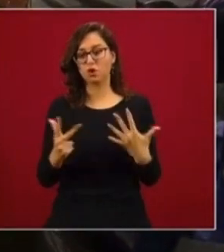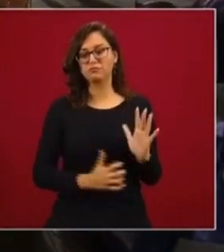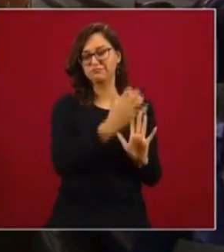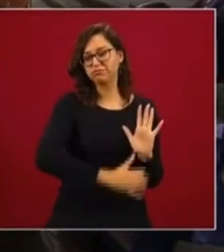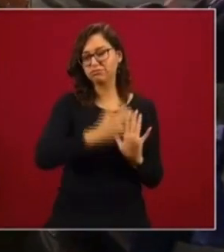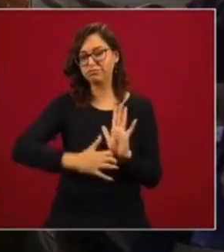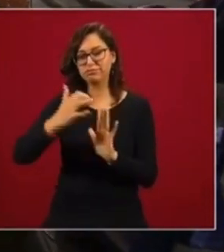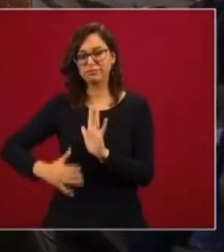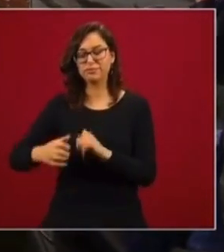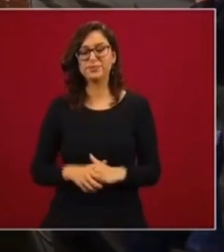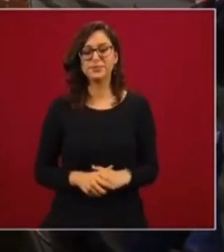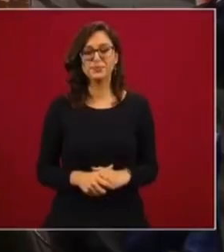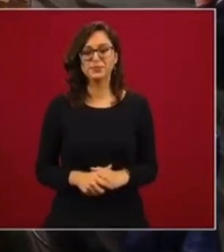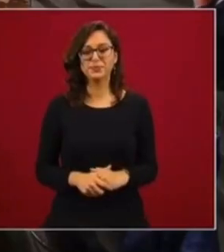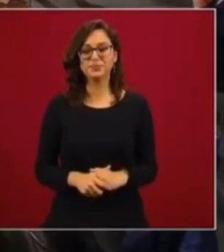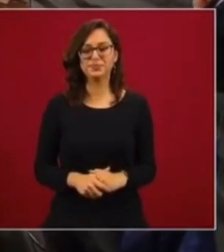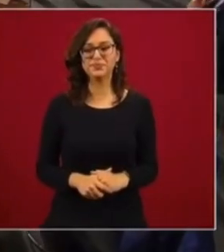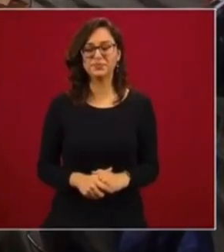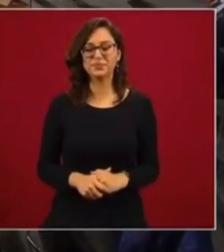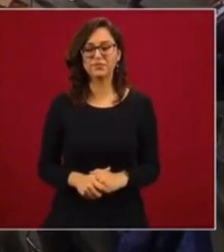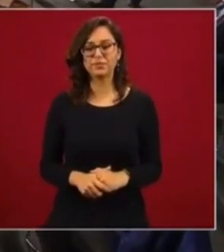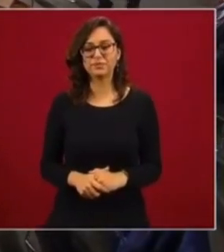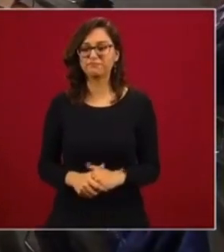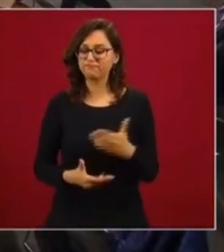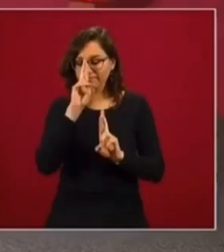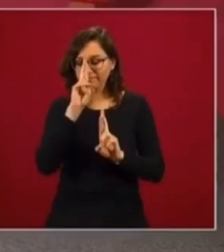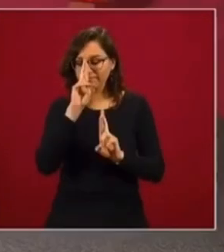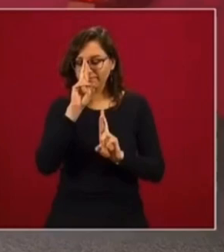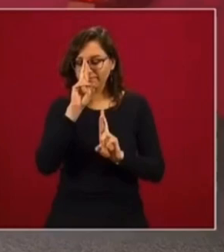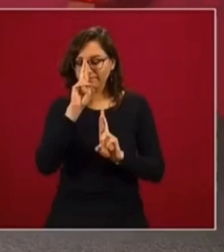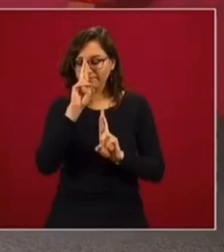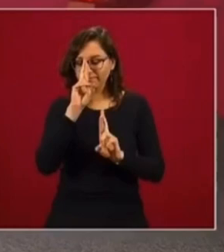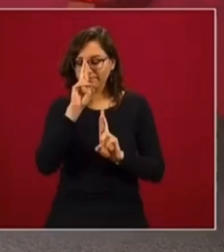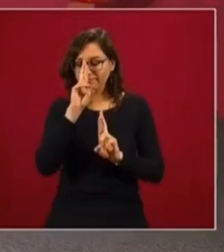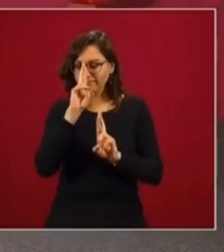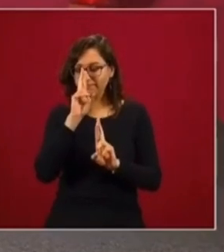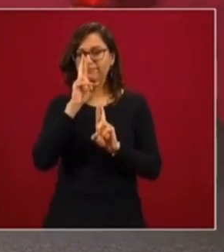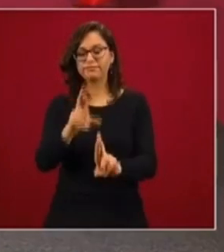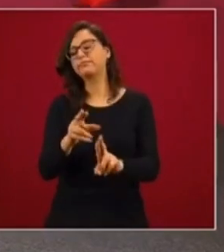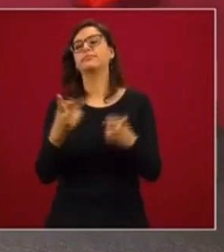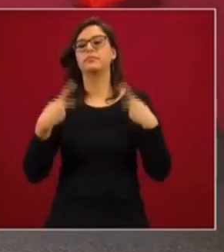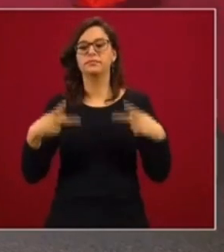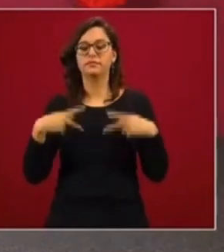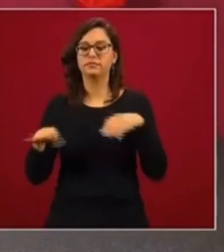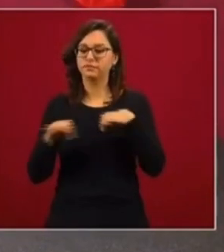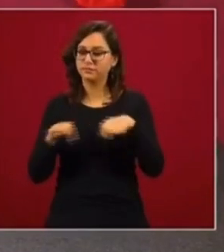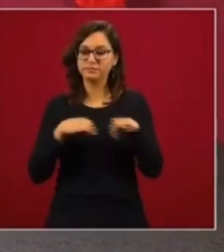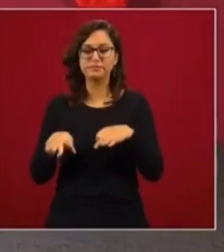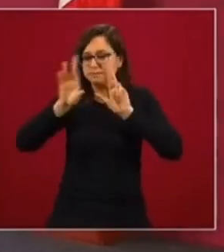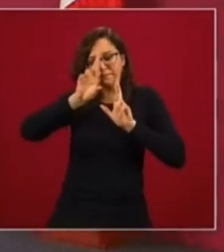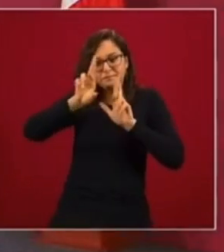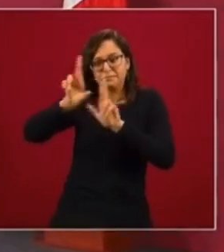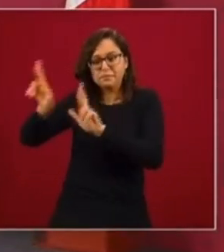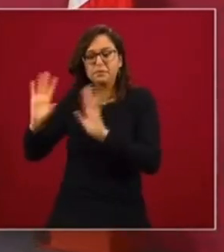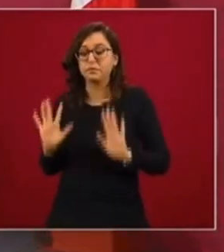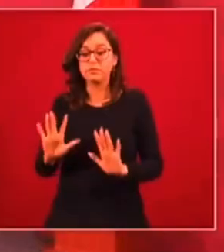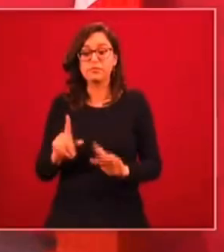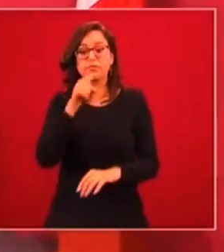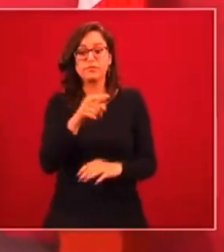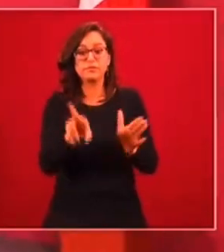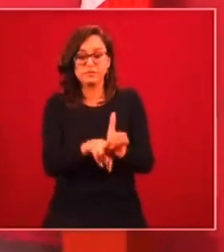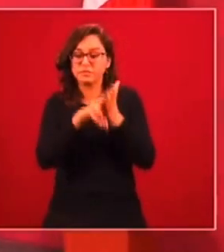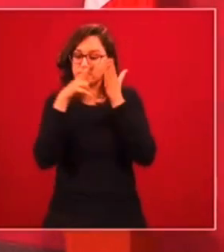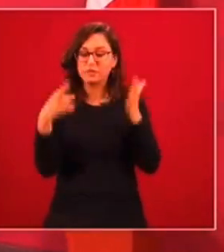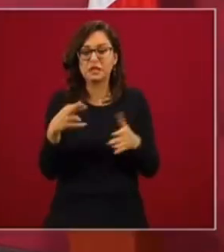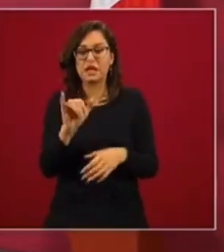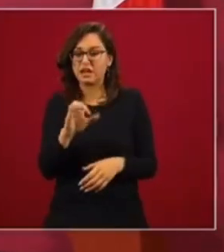del Reforma. Con todo mi respeto a los trabajadores del Reforma. Me estoy refiriendo a es un